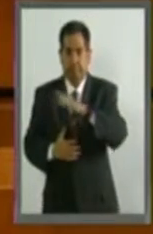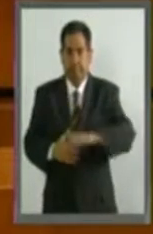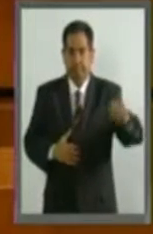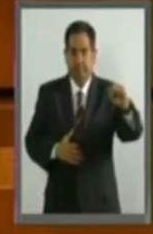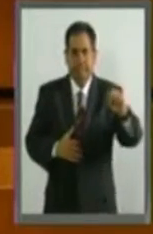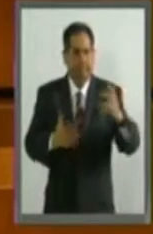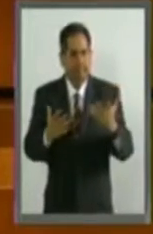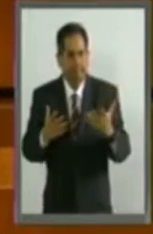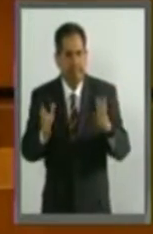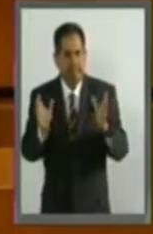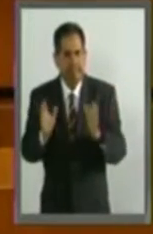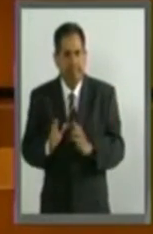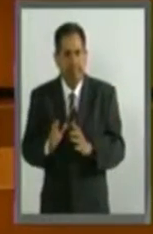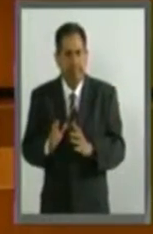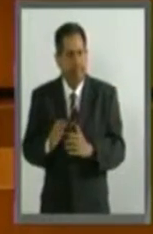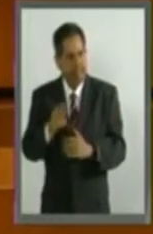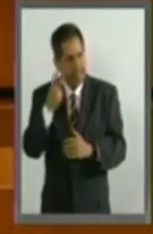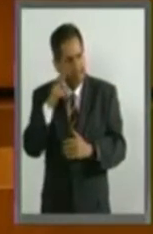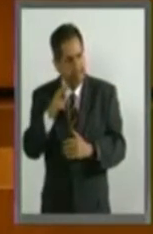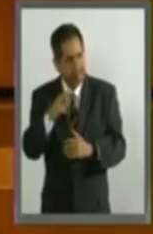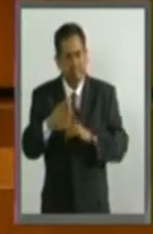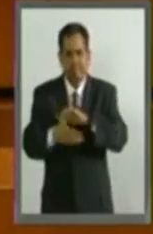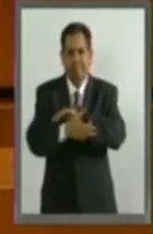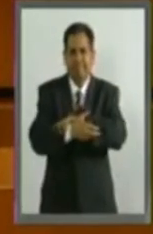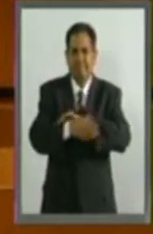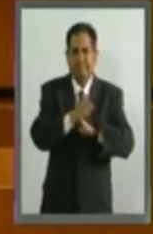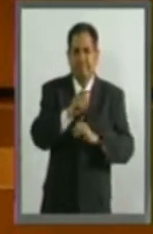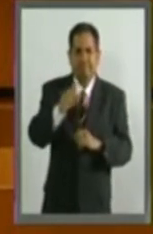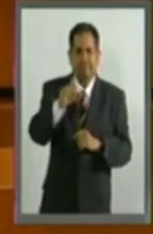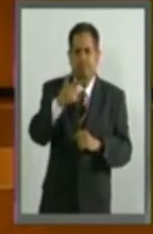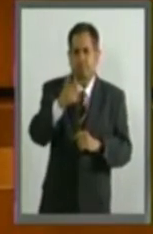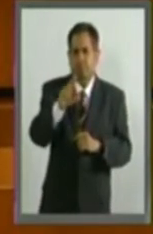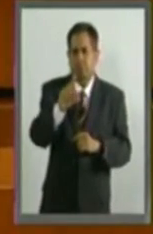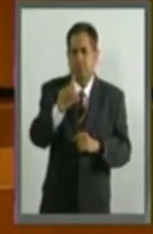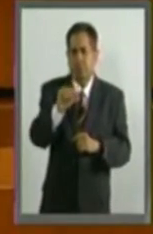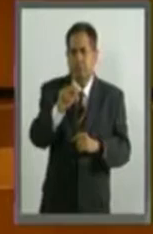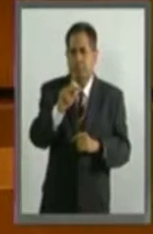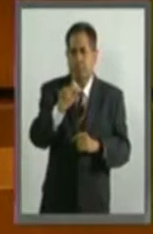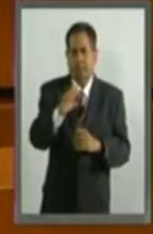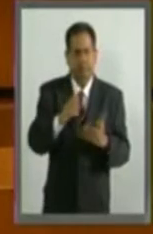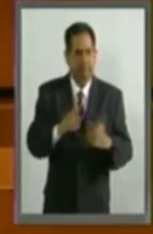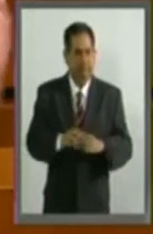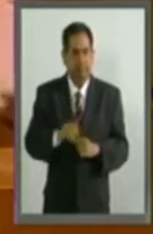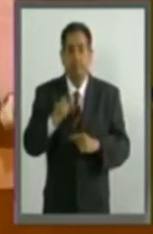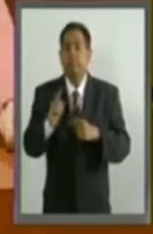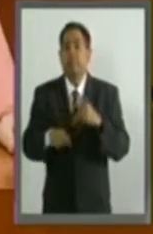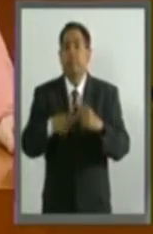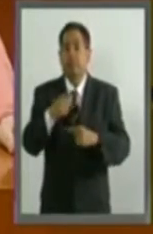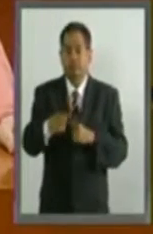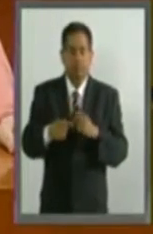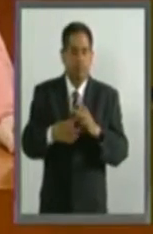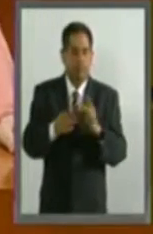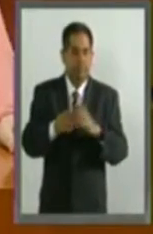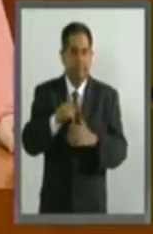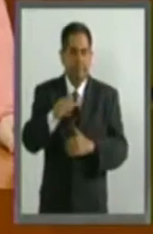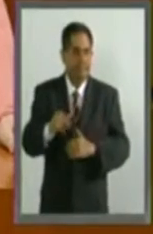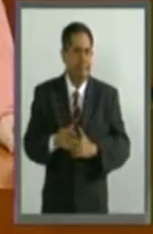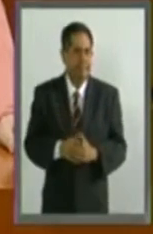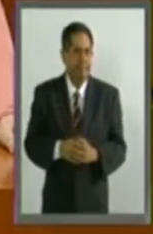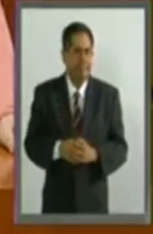a través del Tratado de Guadalupe, y después la búsqueda del